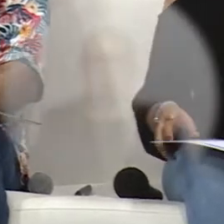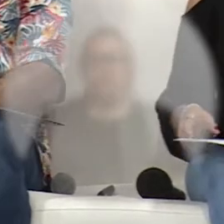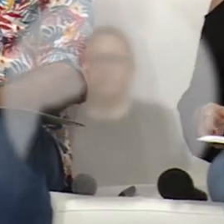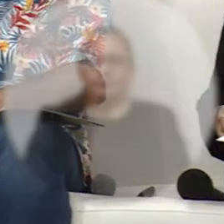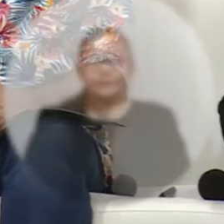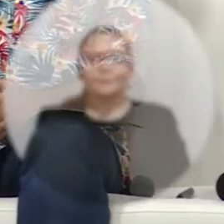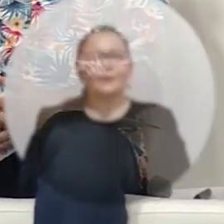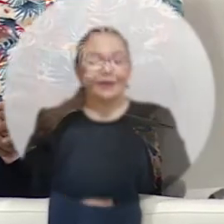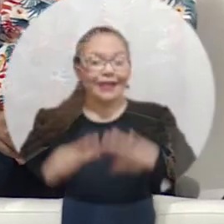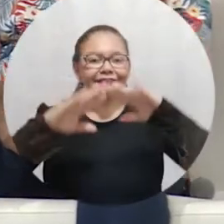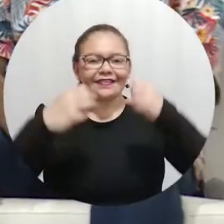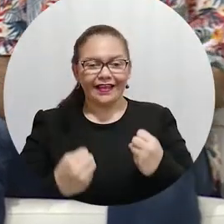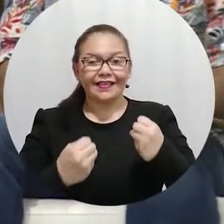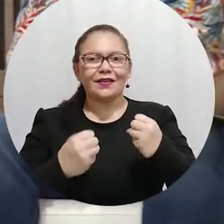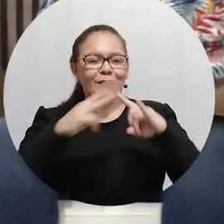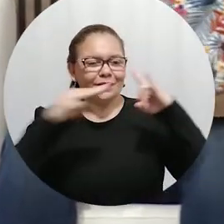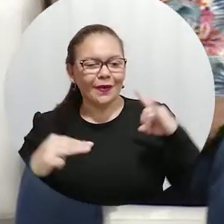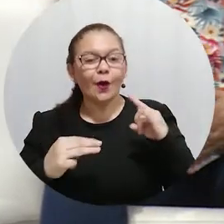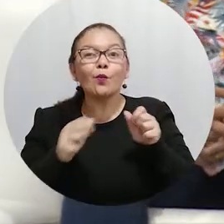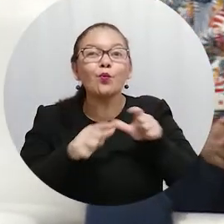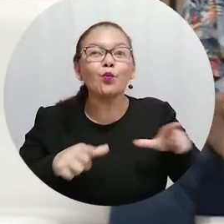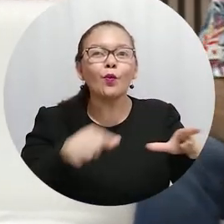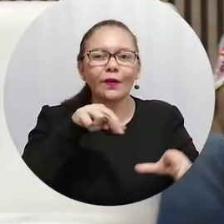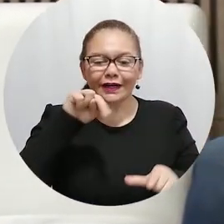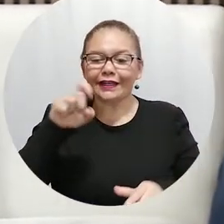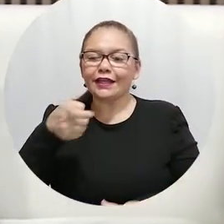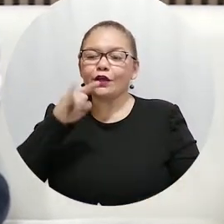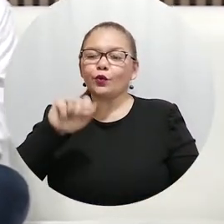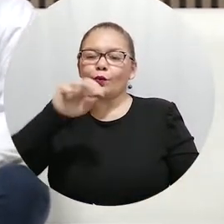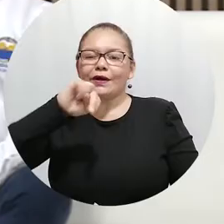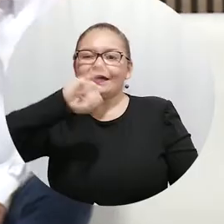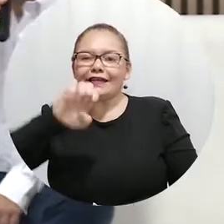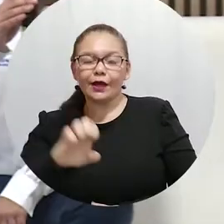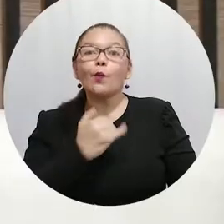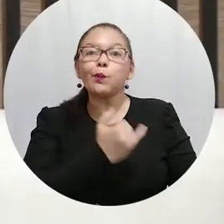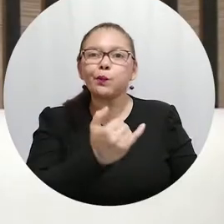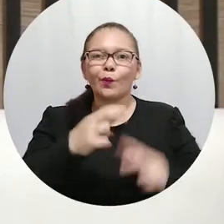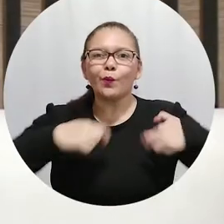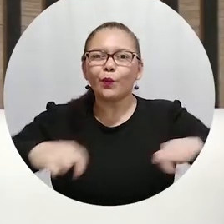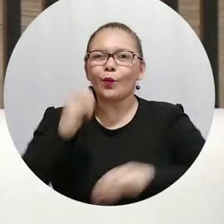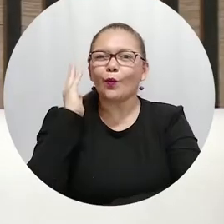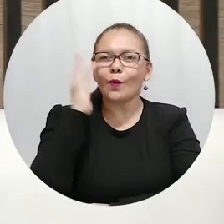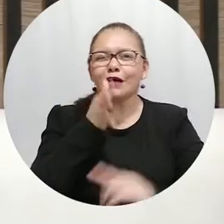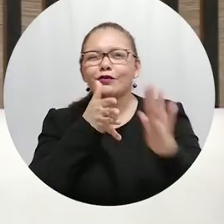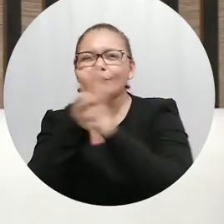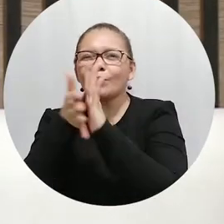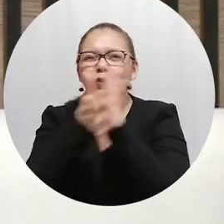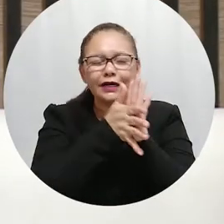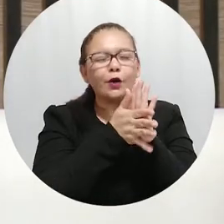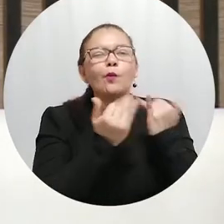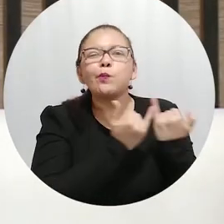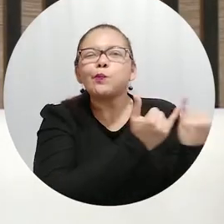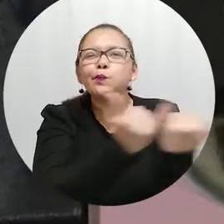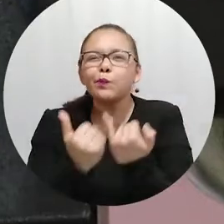En el Auditorio Neguange de la Universidad del Magdalena se llevó a cabo el evento denominado Identidades Situadas, Provocaciones y